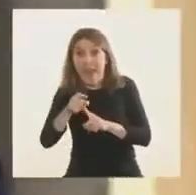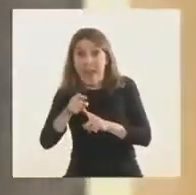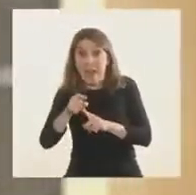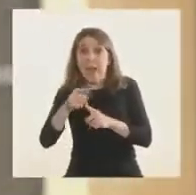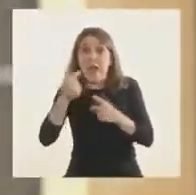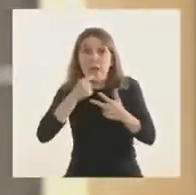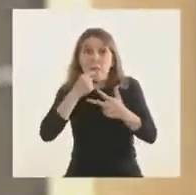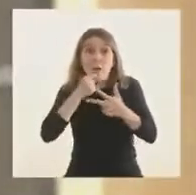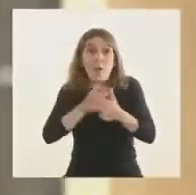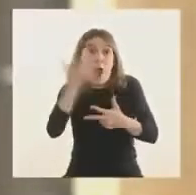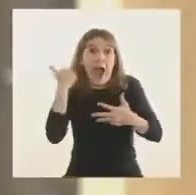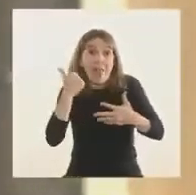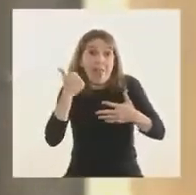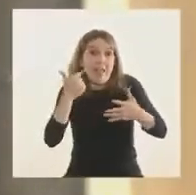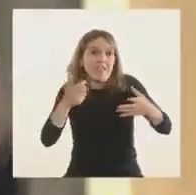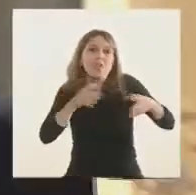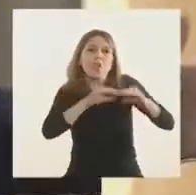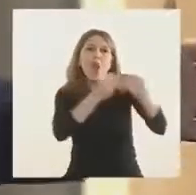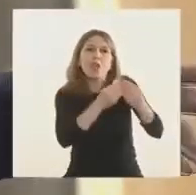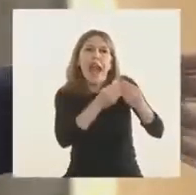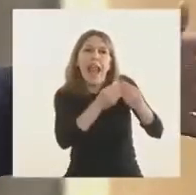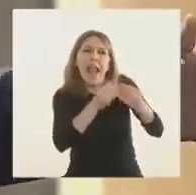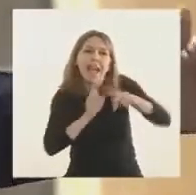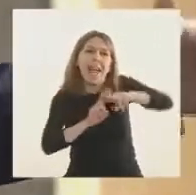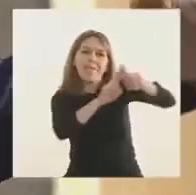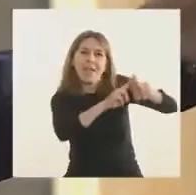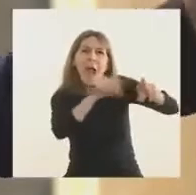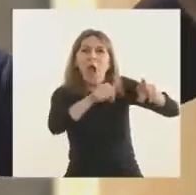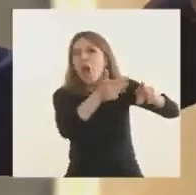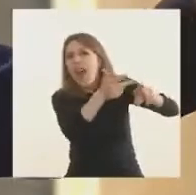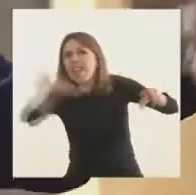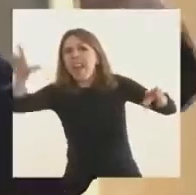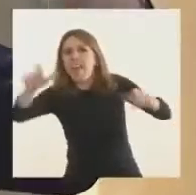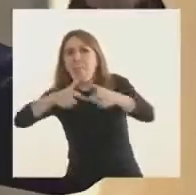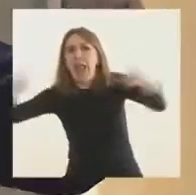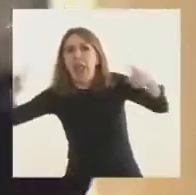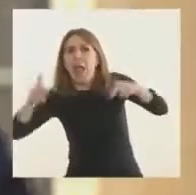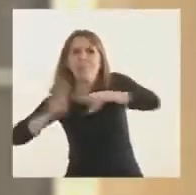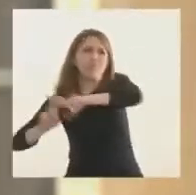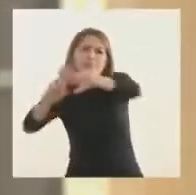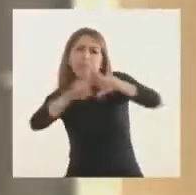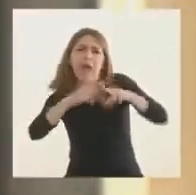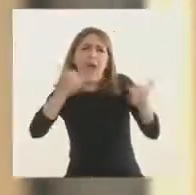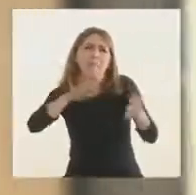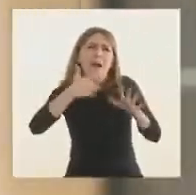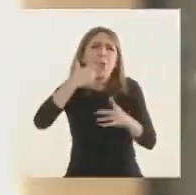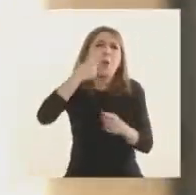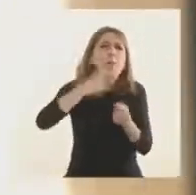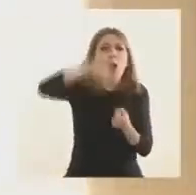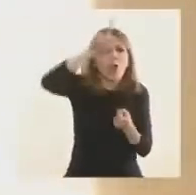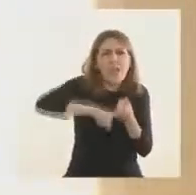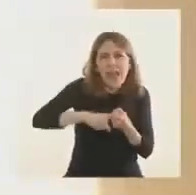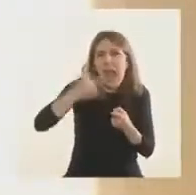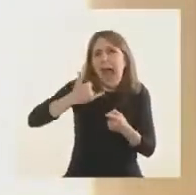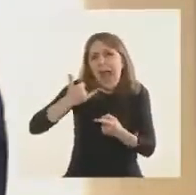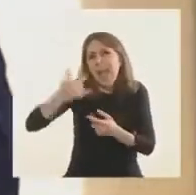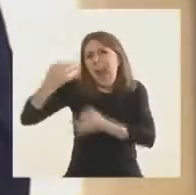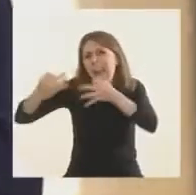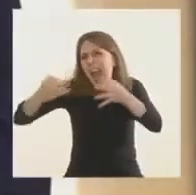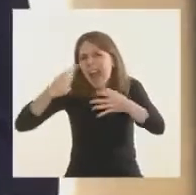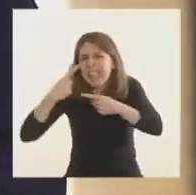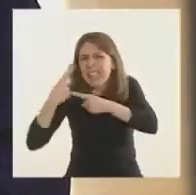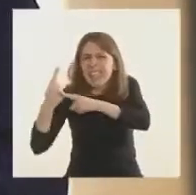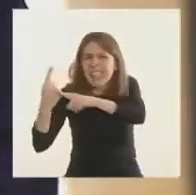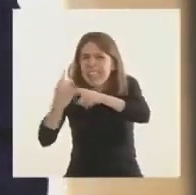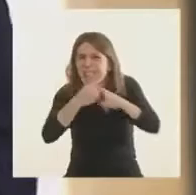teníamos. Vamos por esta vía a lograr que por cada día tengamos alrededor de 100.000 test diarios en